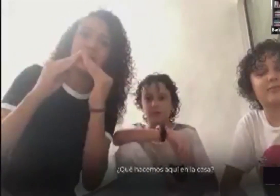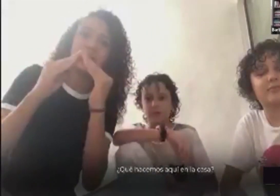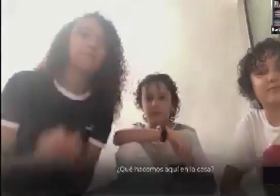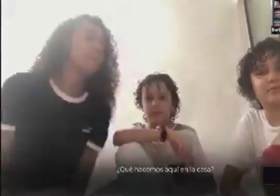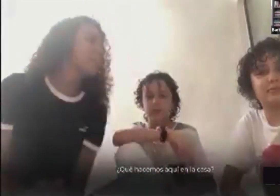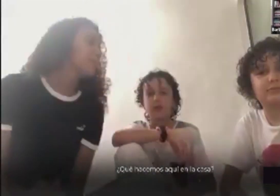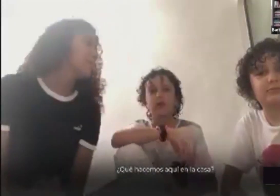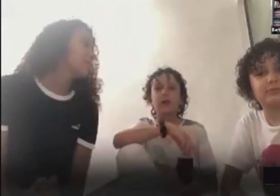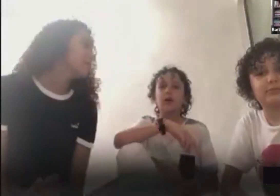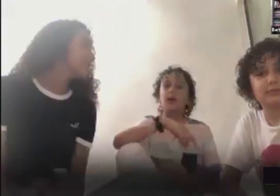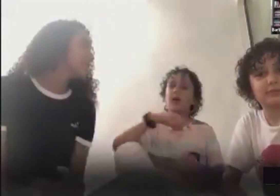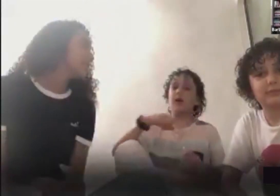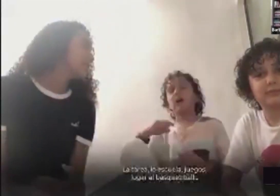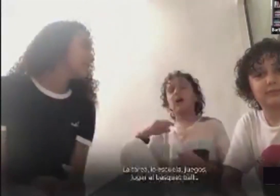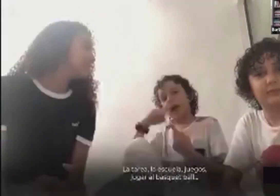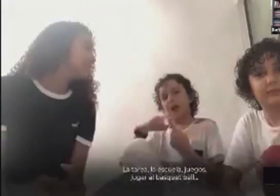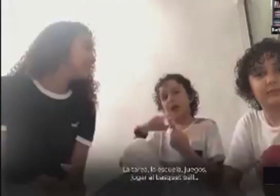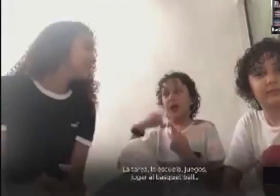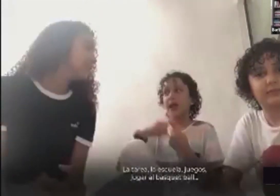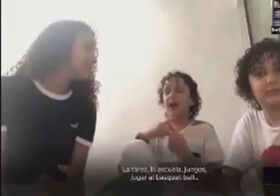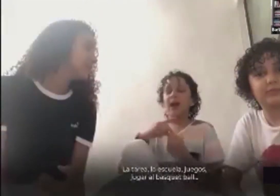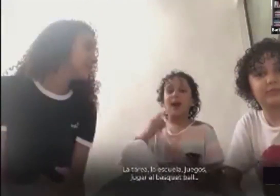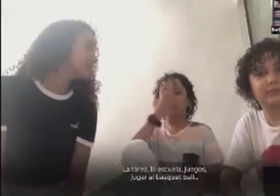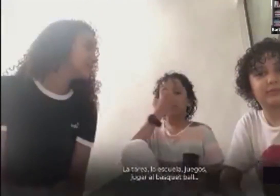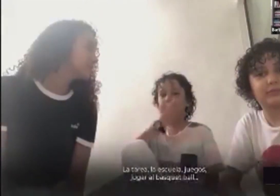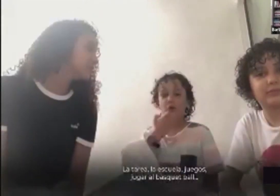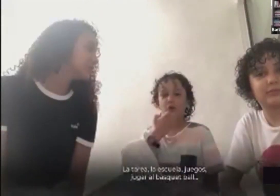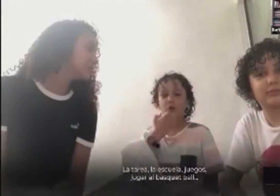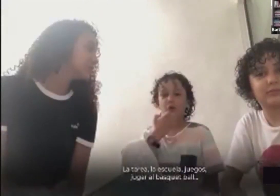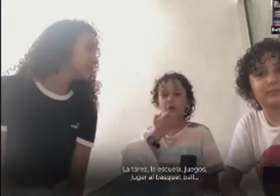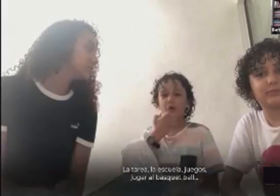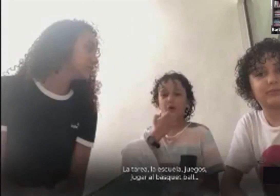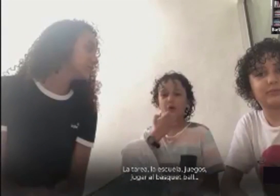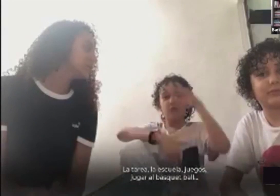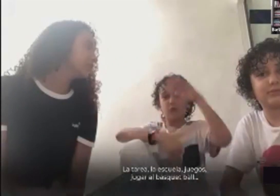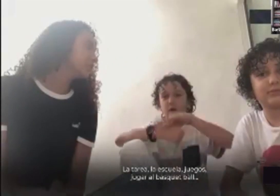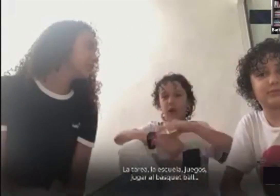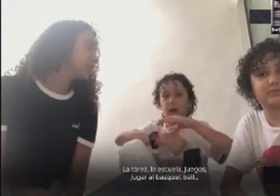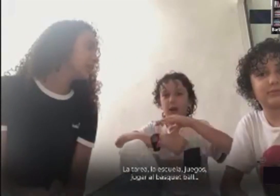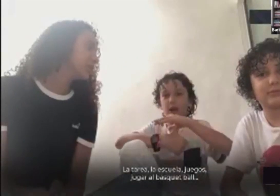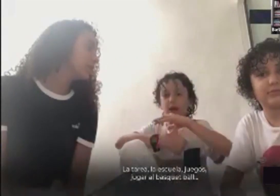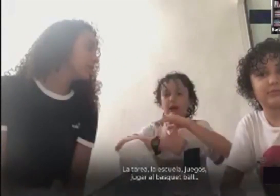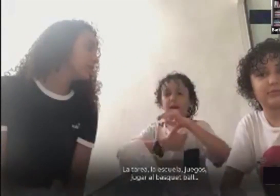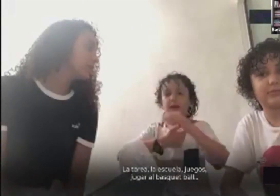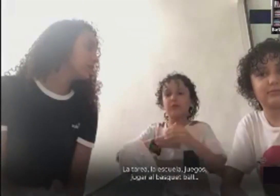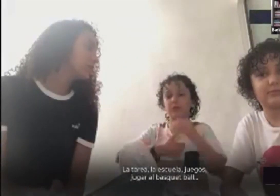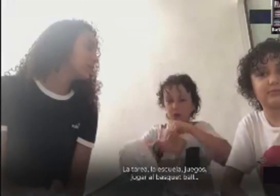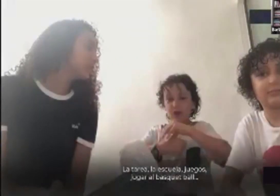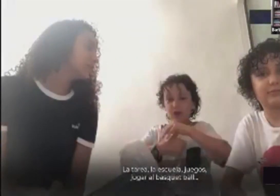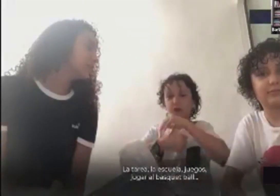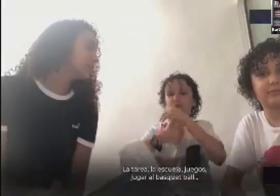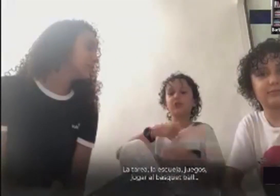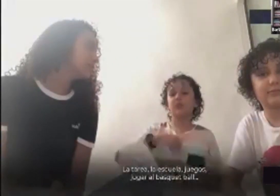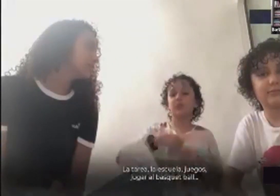casa? La tarea de escuela, juegos,